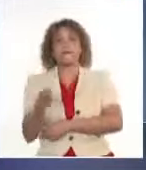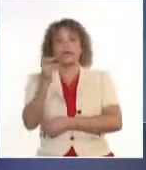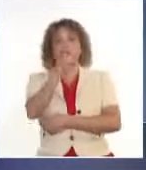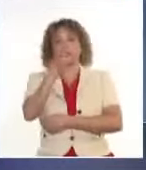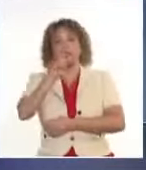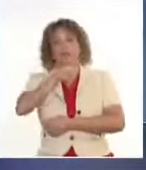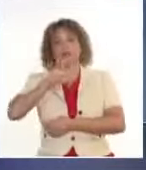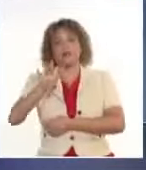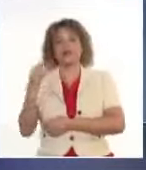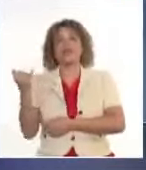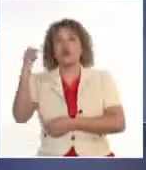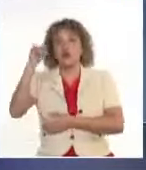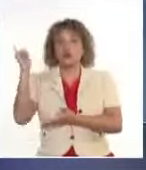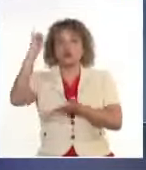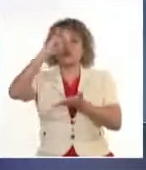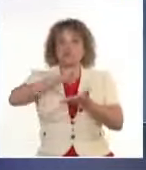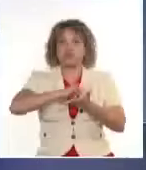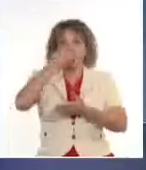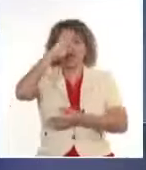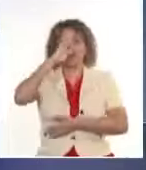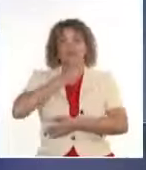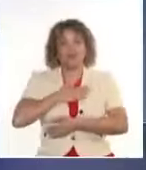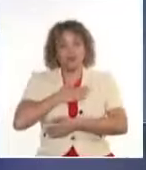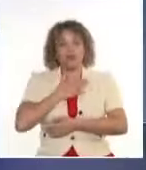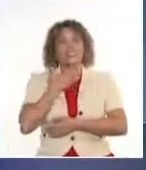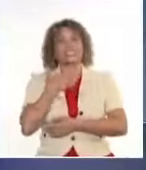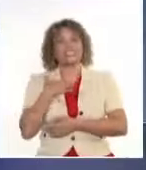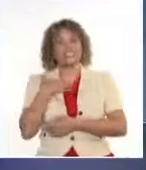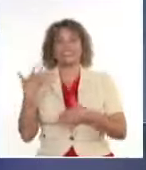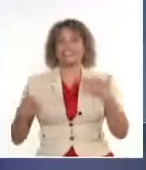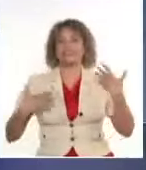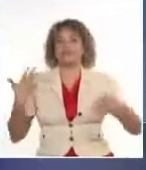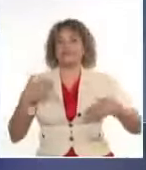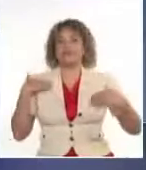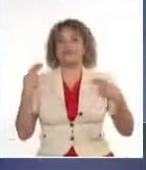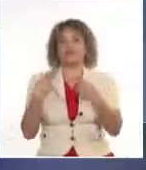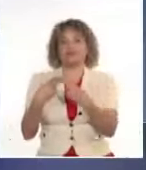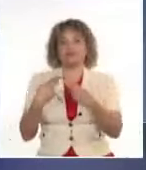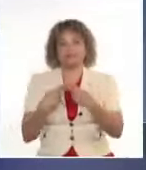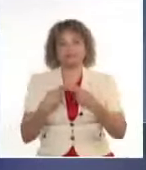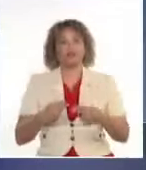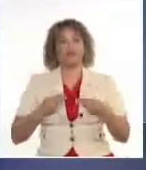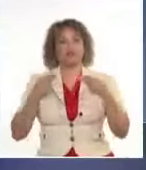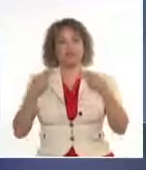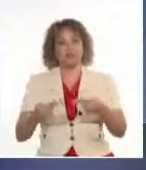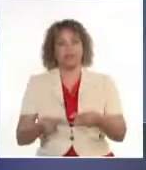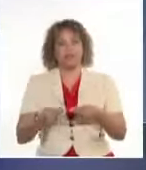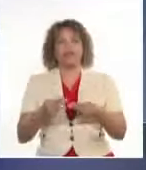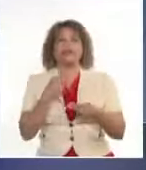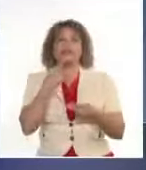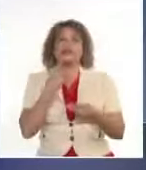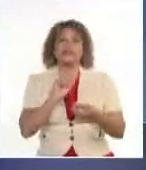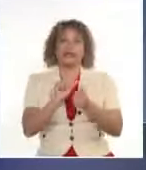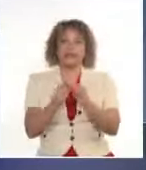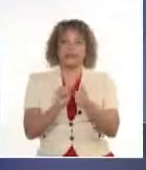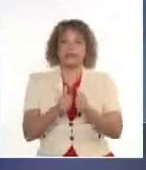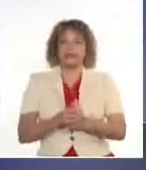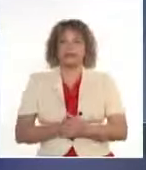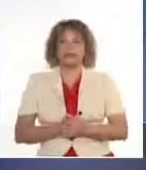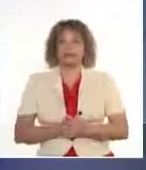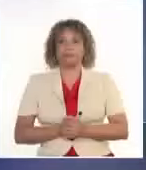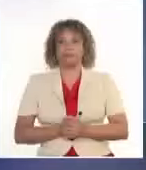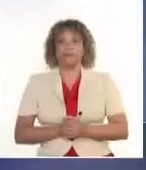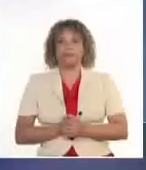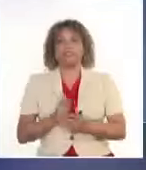regresa a la patria con la satisfacción de haber competido con dignidad y apego a los valores de nuestro deporte, inspirada en el legado